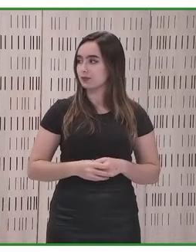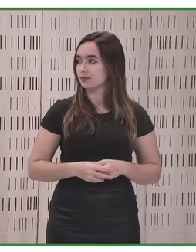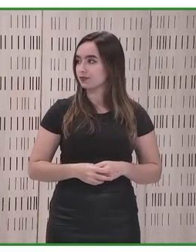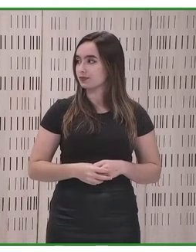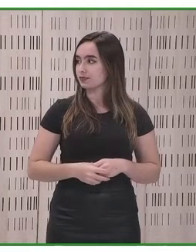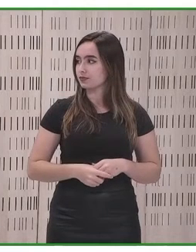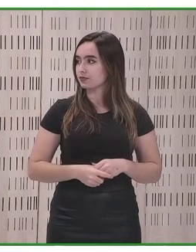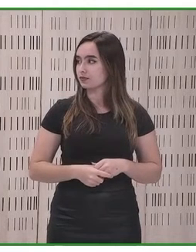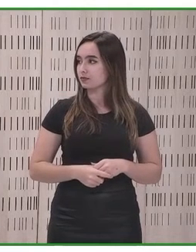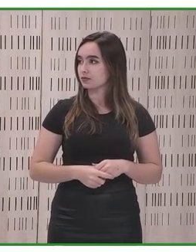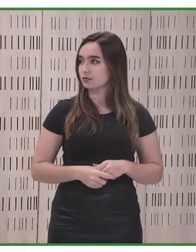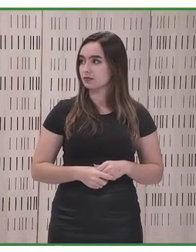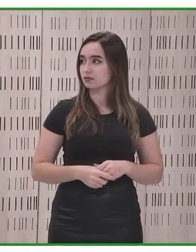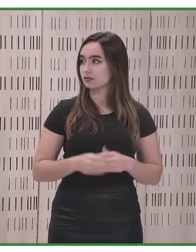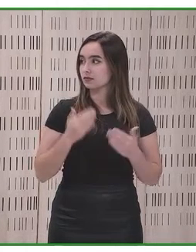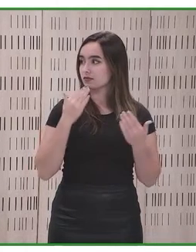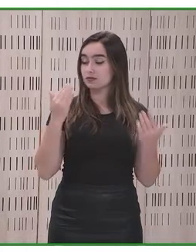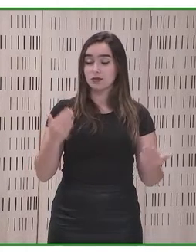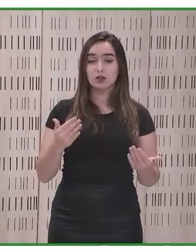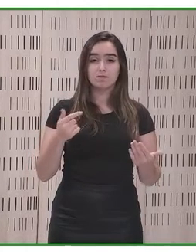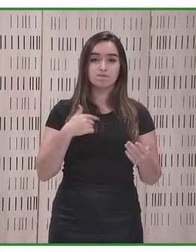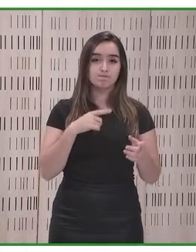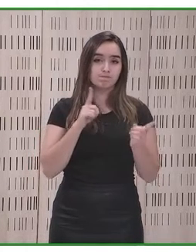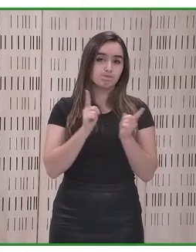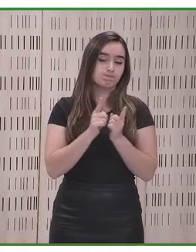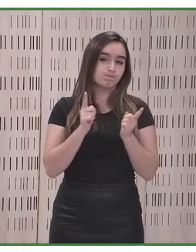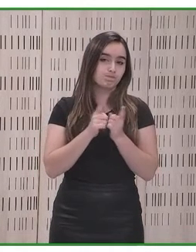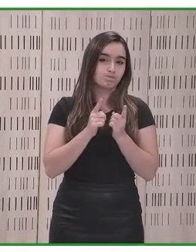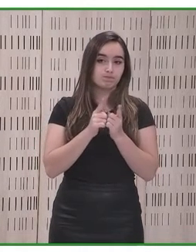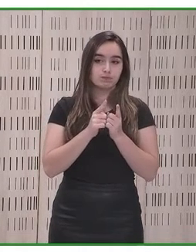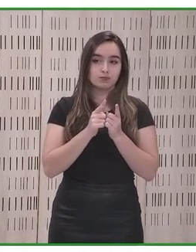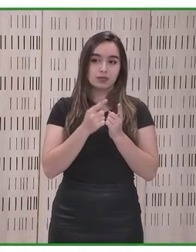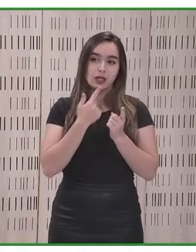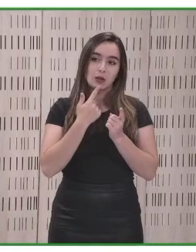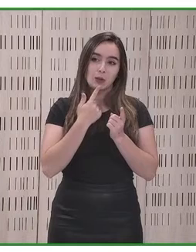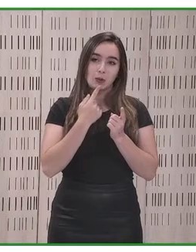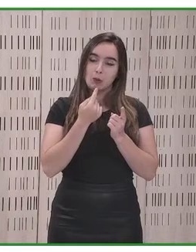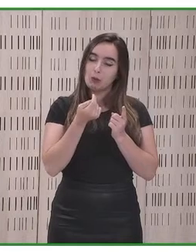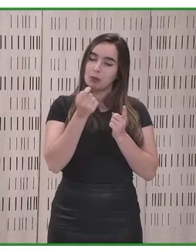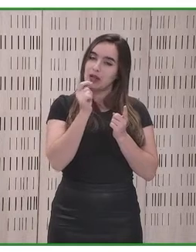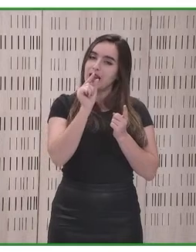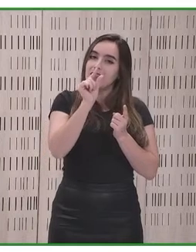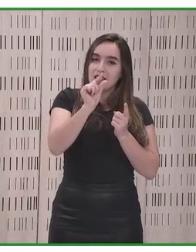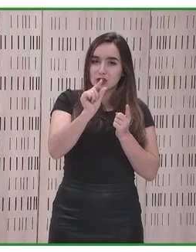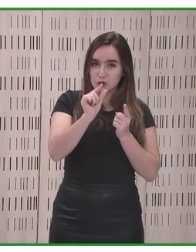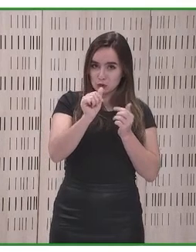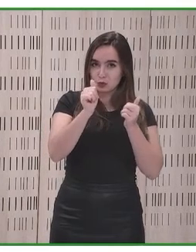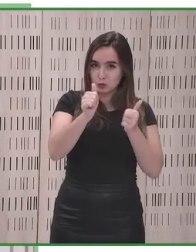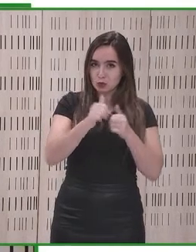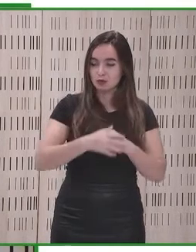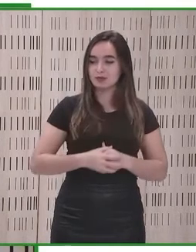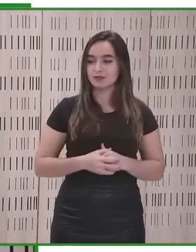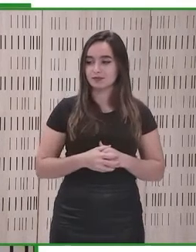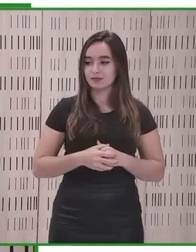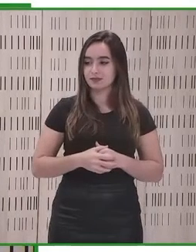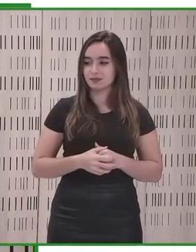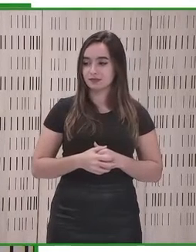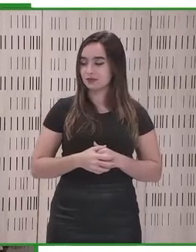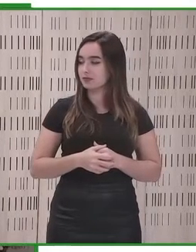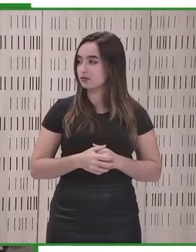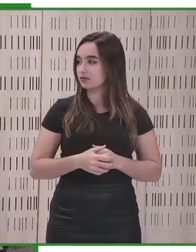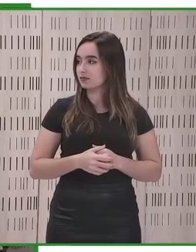Gracias. Gracias. will summarize this as a little true, so, thank you. So, with that,